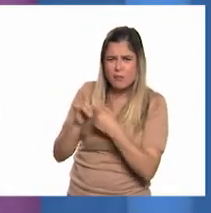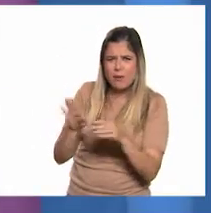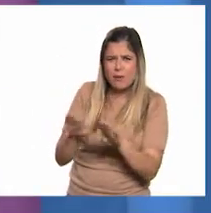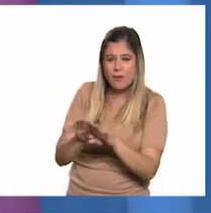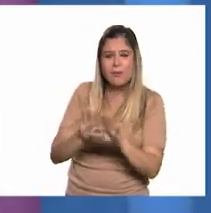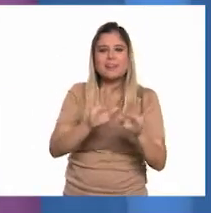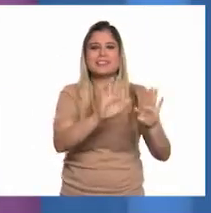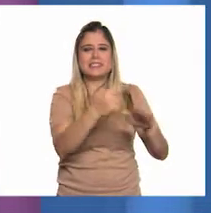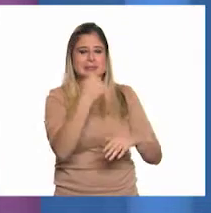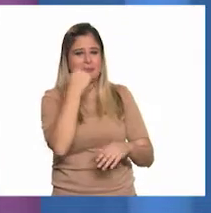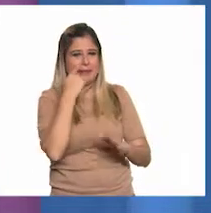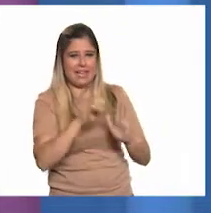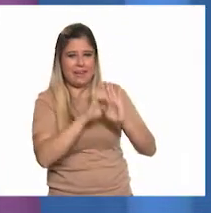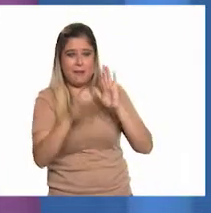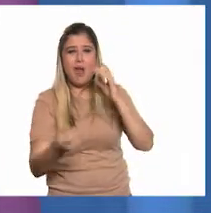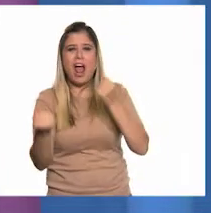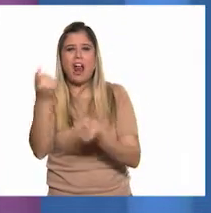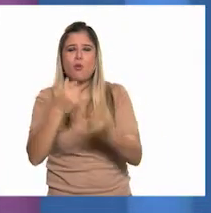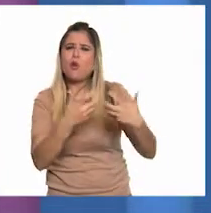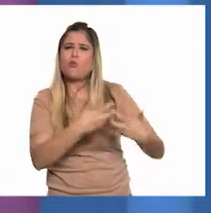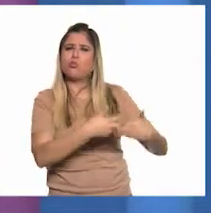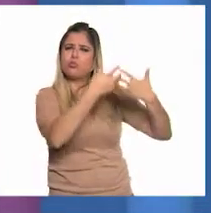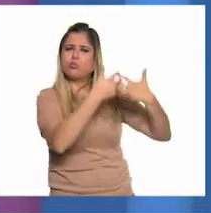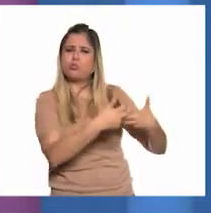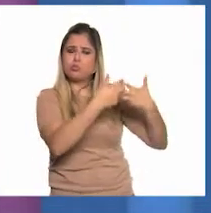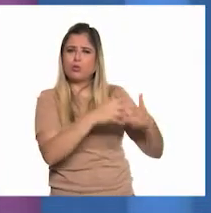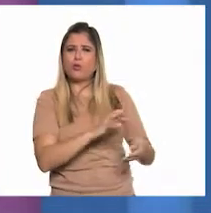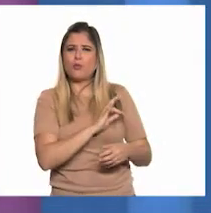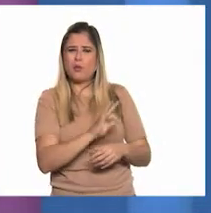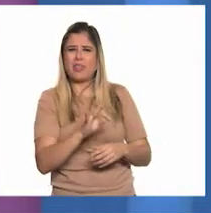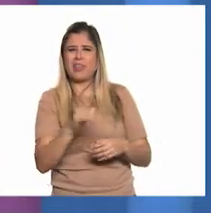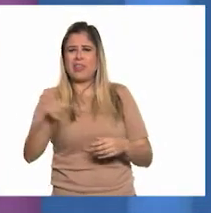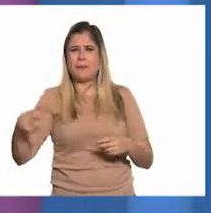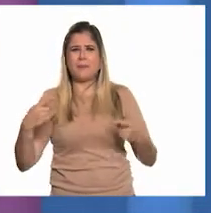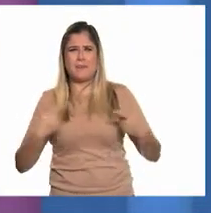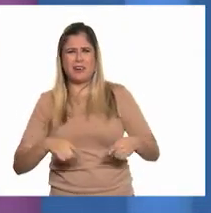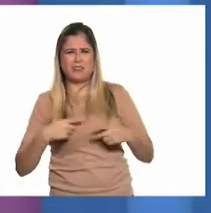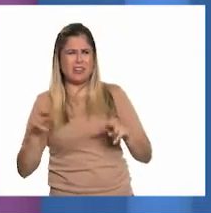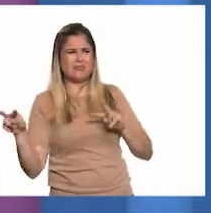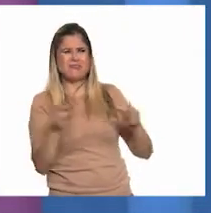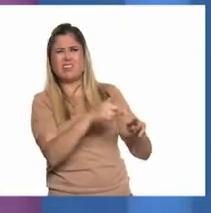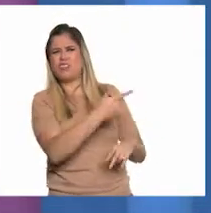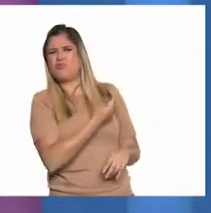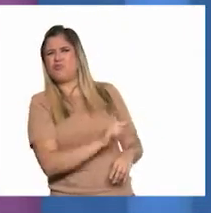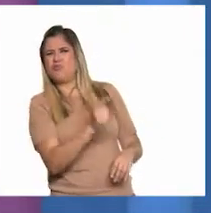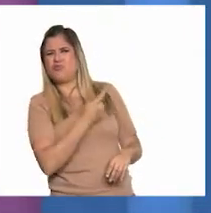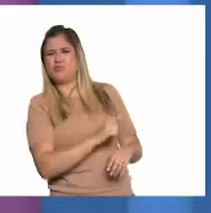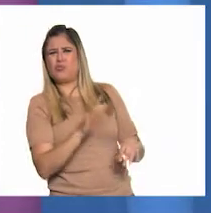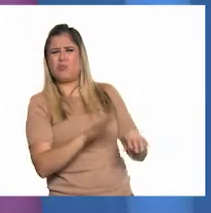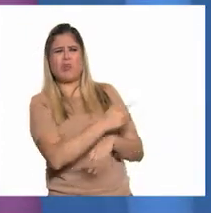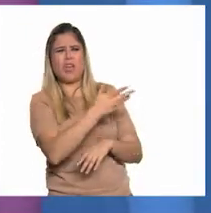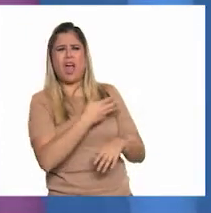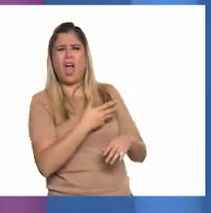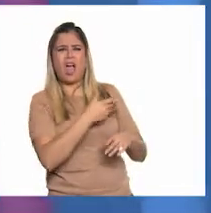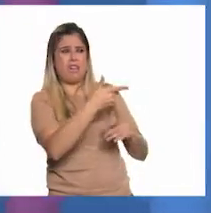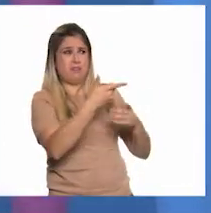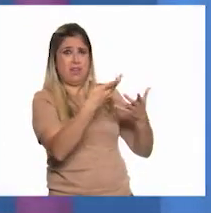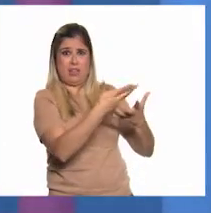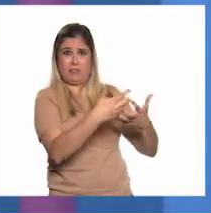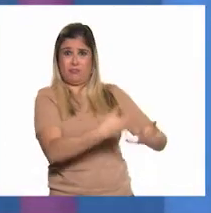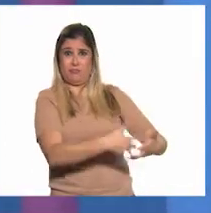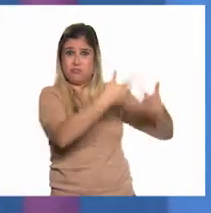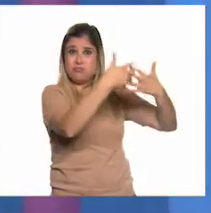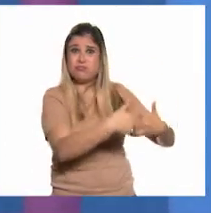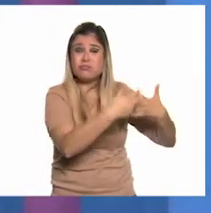así, por ejemplo, en ocasiones una industria puede generar descontento de la población cuando, como consecuencia del desarrollo de su actividad,